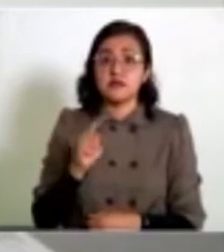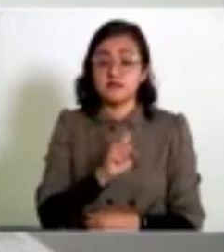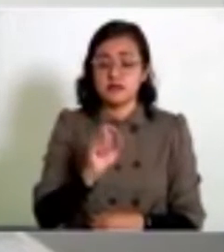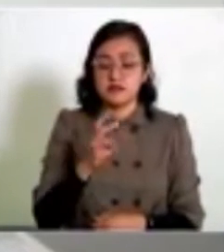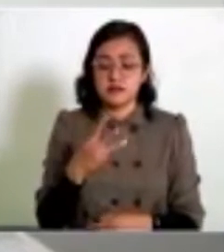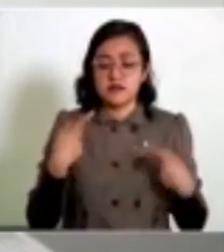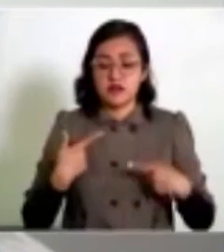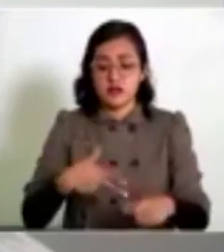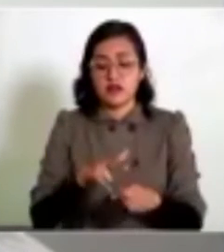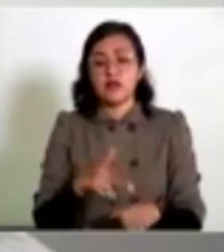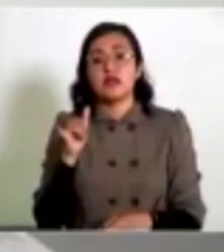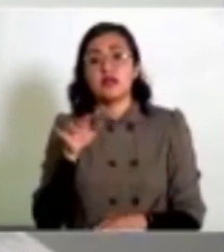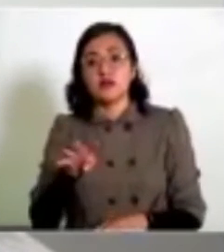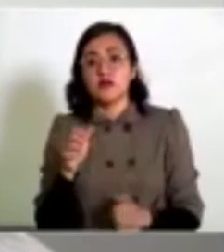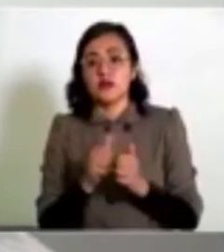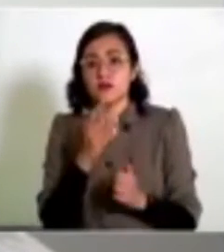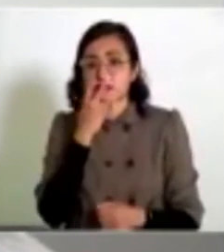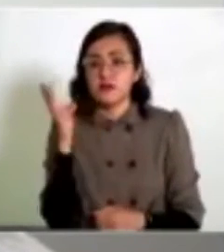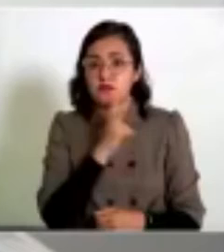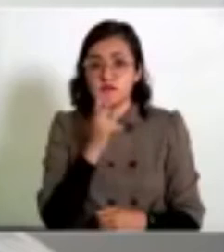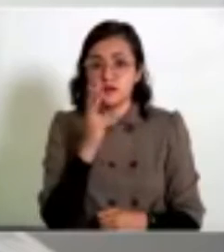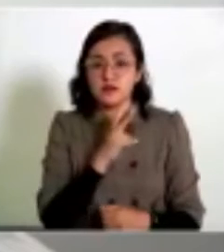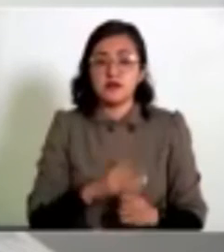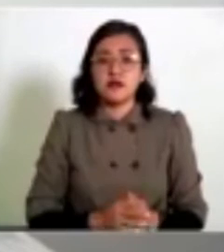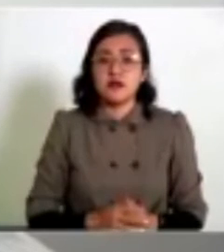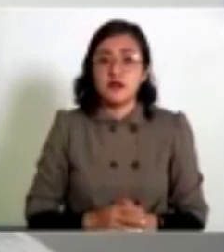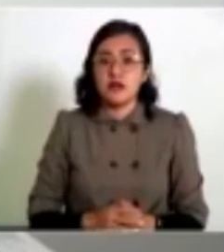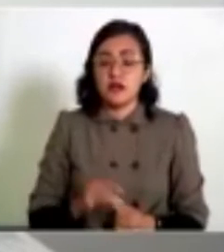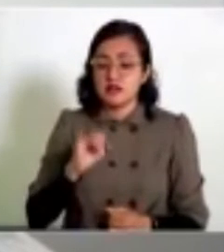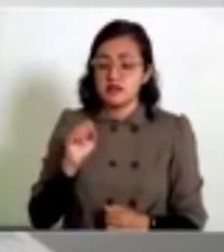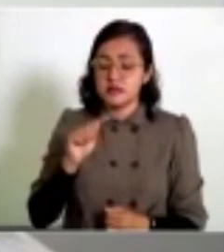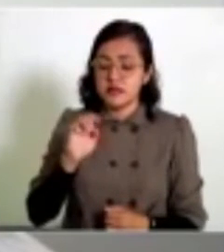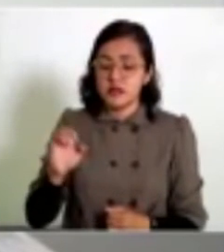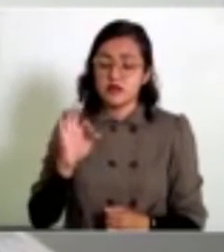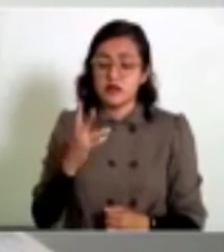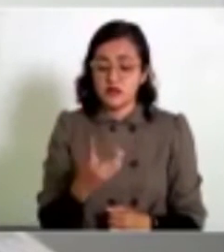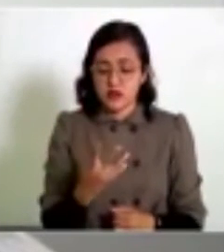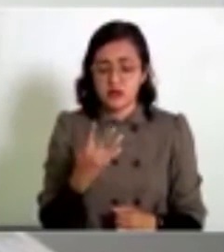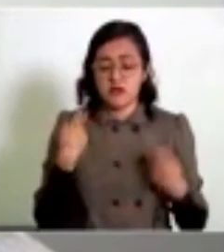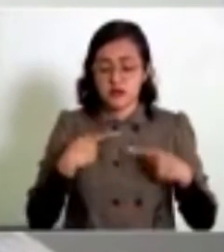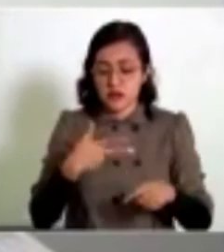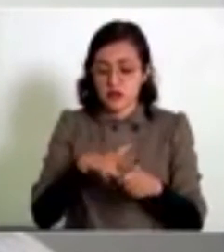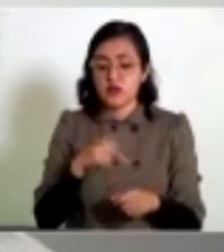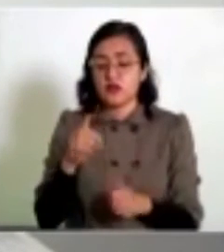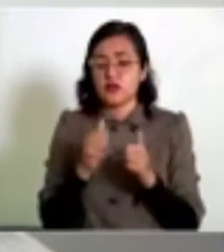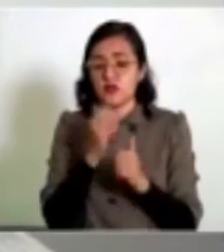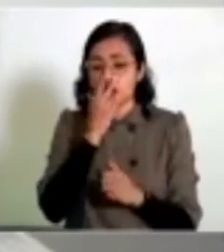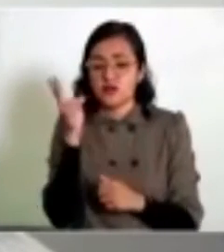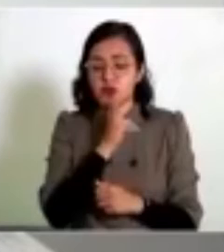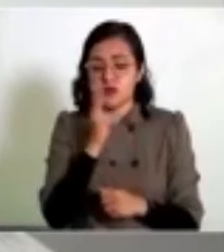123 pacientes y 19 con ventilación asistida. El ISTE, 44 pacientes y 1 con